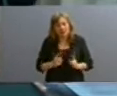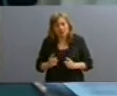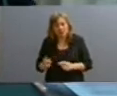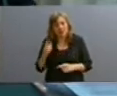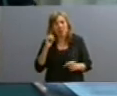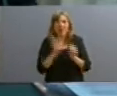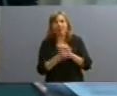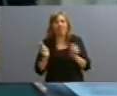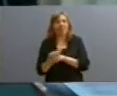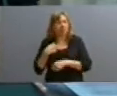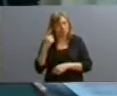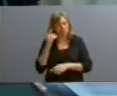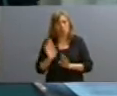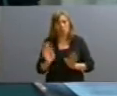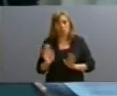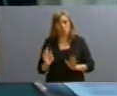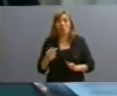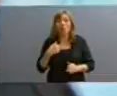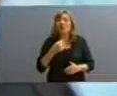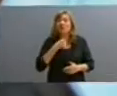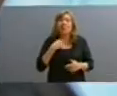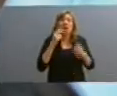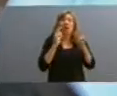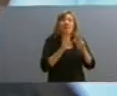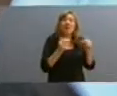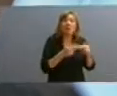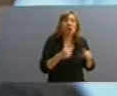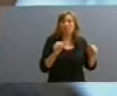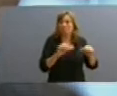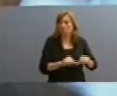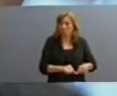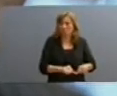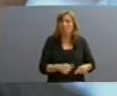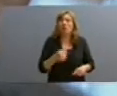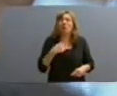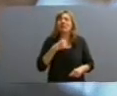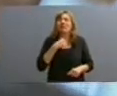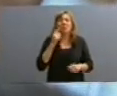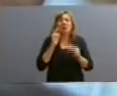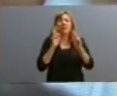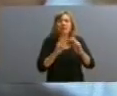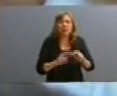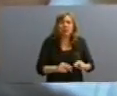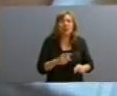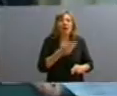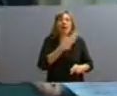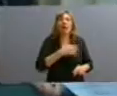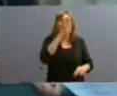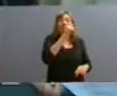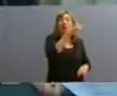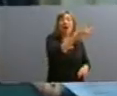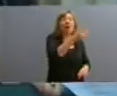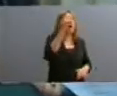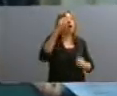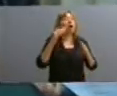pudimos tampoco averiguar, porque lo intentamos, me acuerdo que intentamos también averiguar lo de la embajada, pero la corte se negó